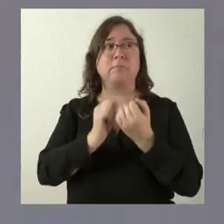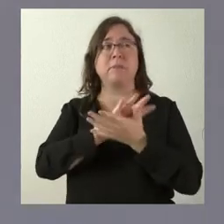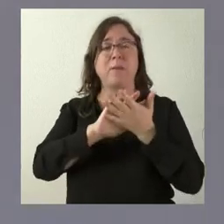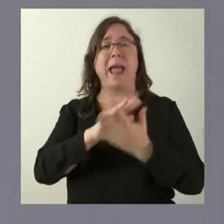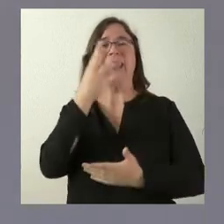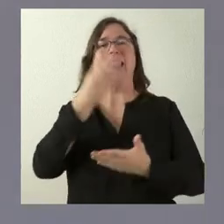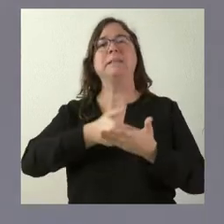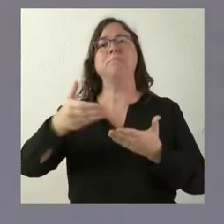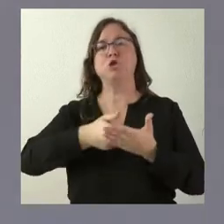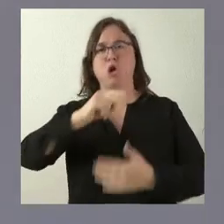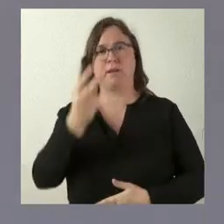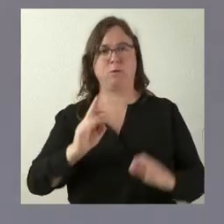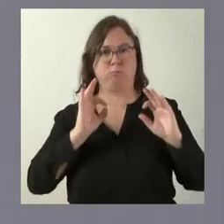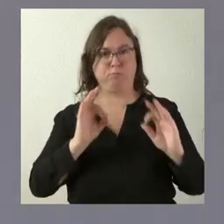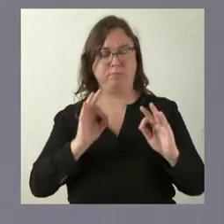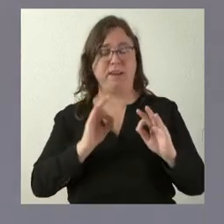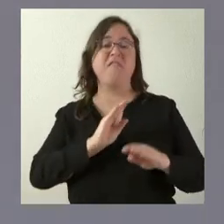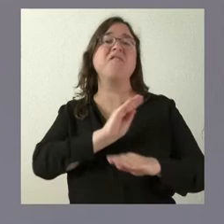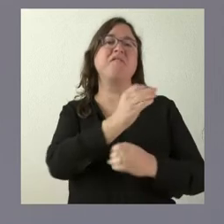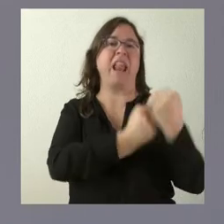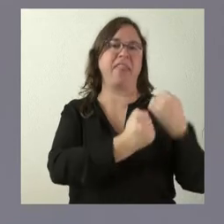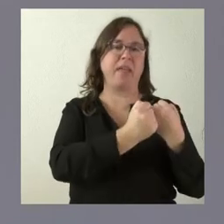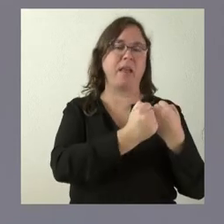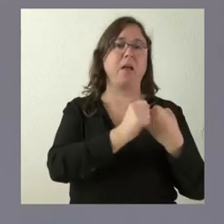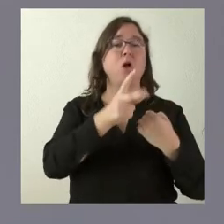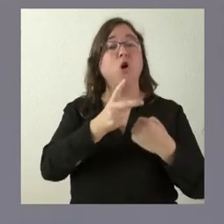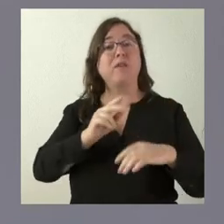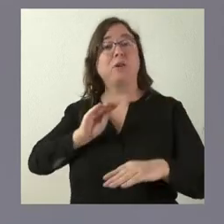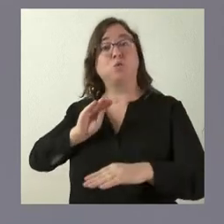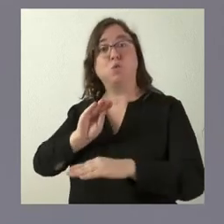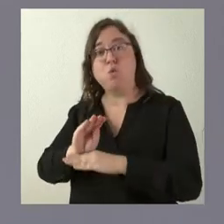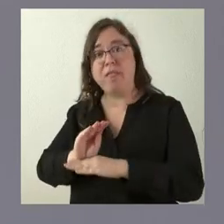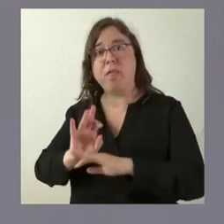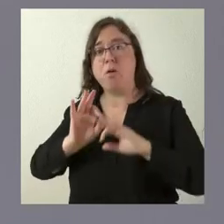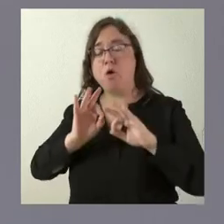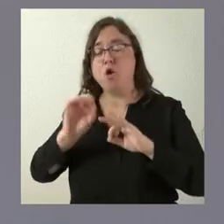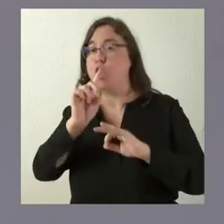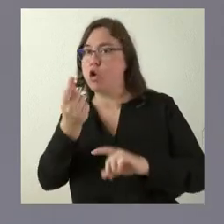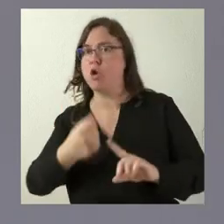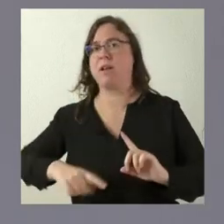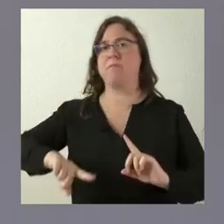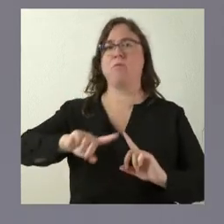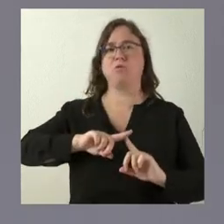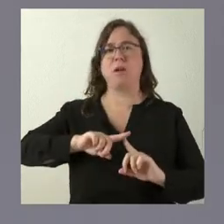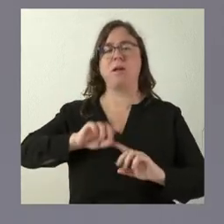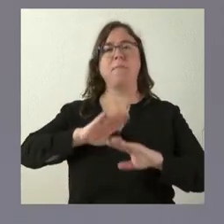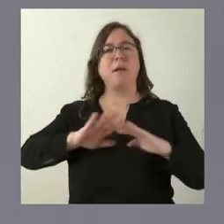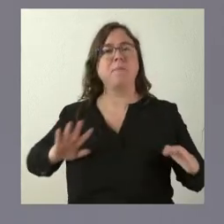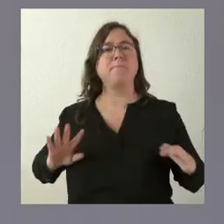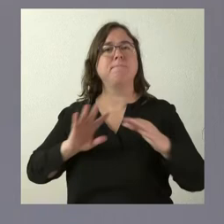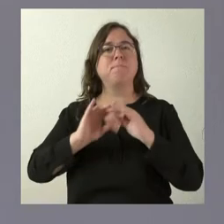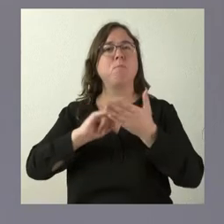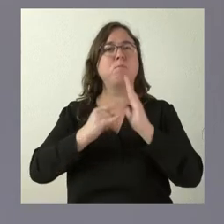euros y en la ayuda en forma de subvención no reembolsable asociada a